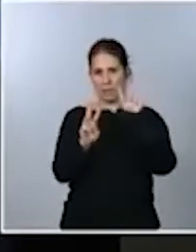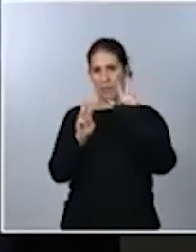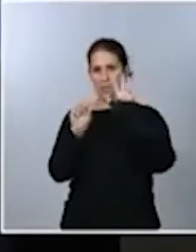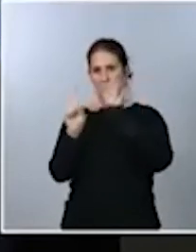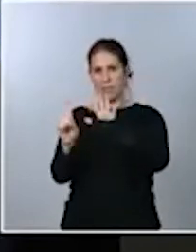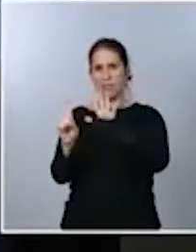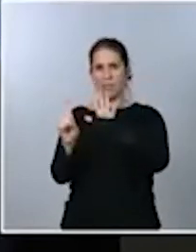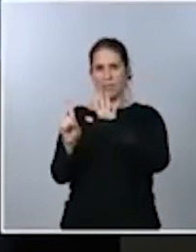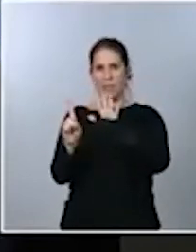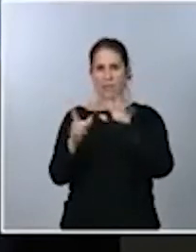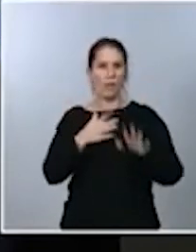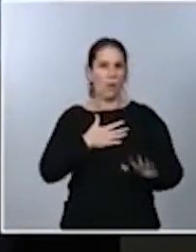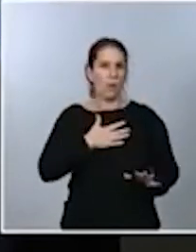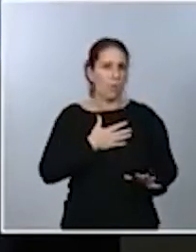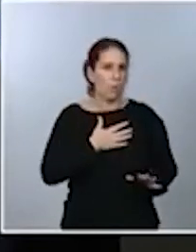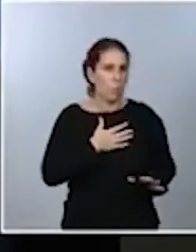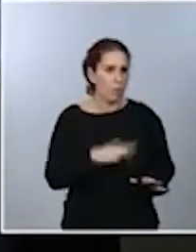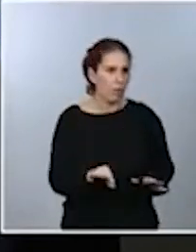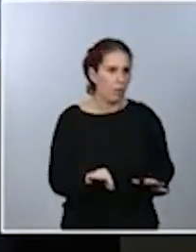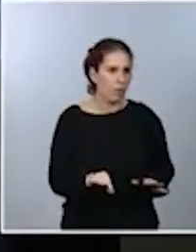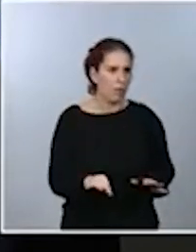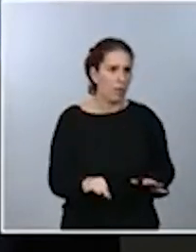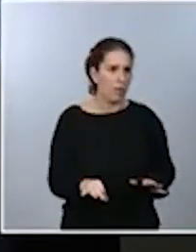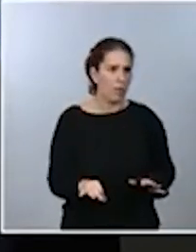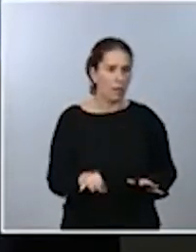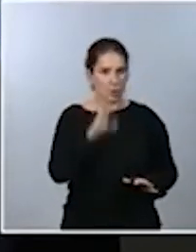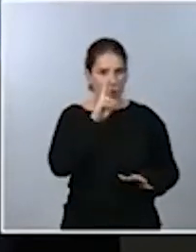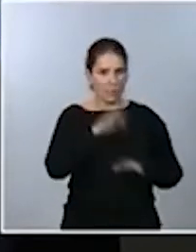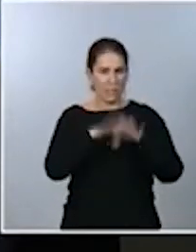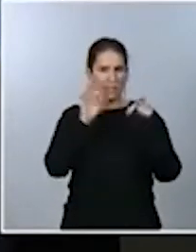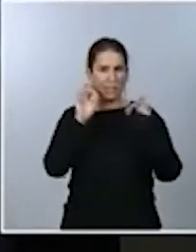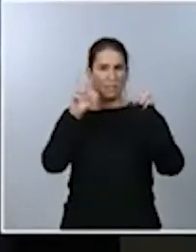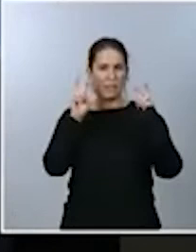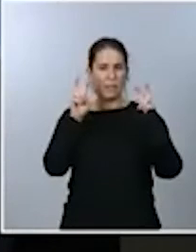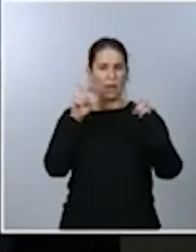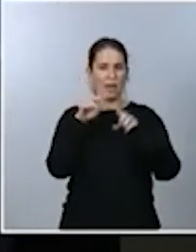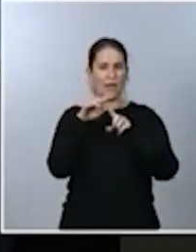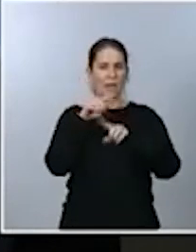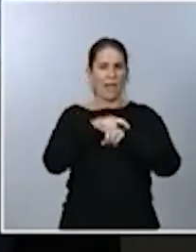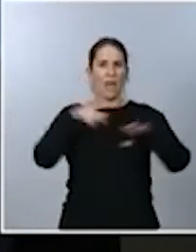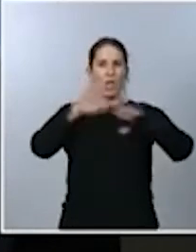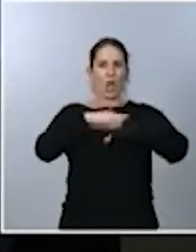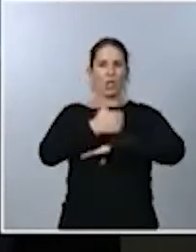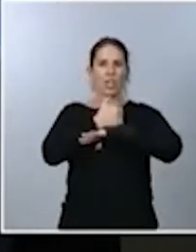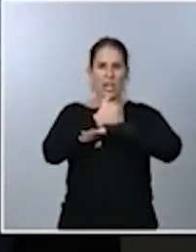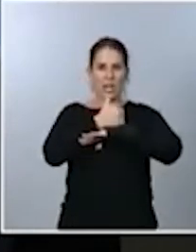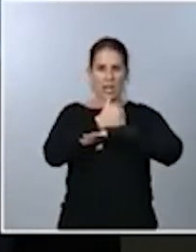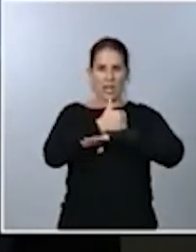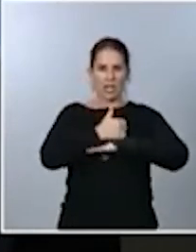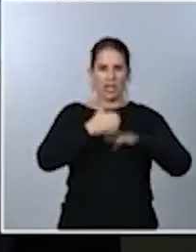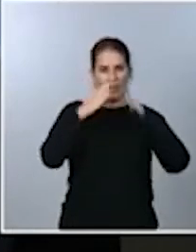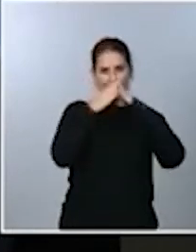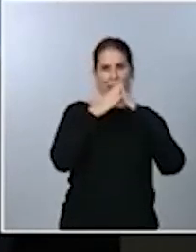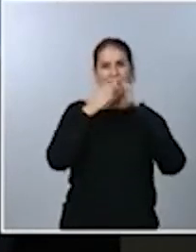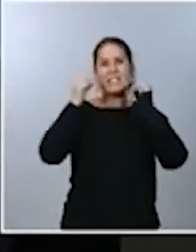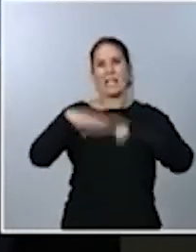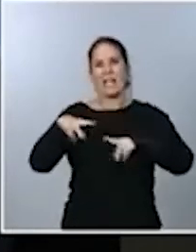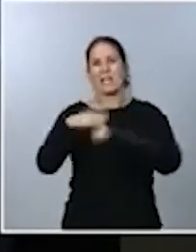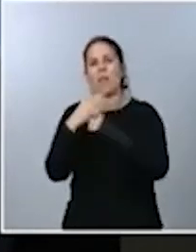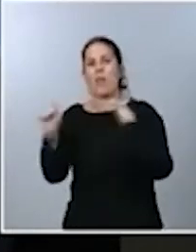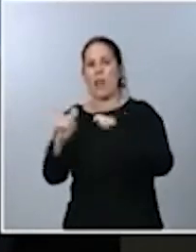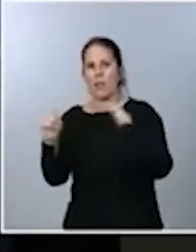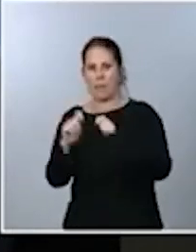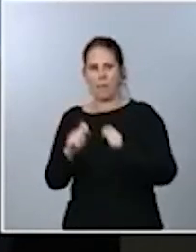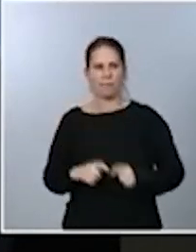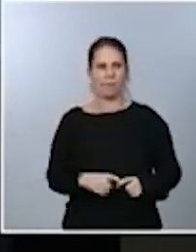paraguas para el toque de queda sin necesidad del estado de alarma? Una